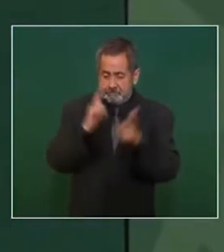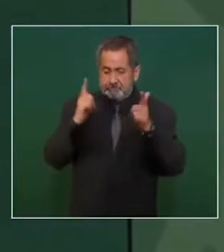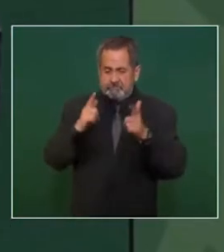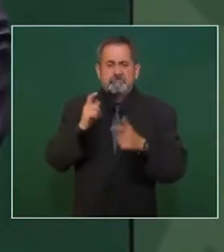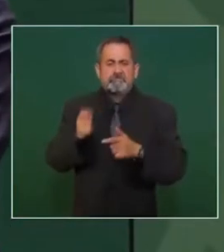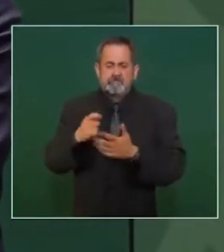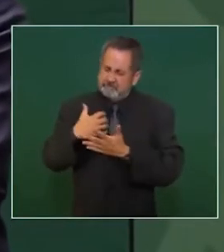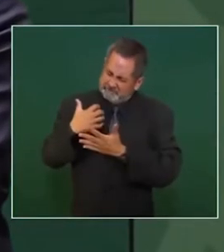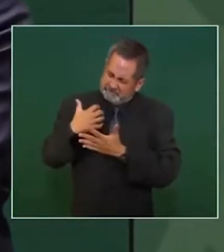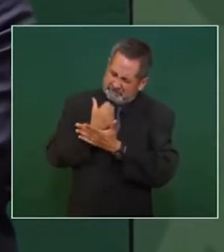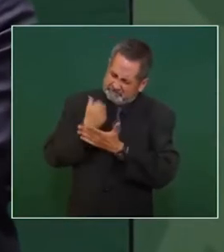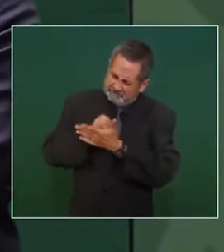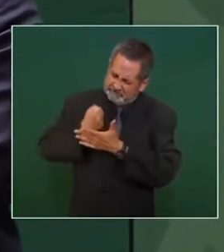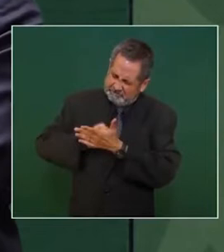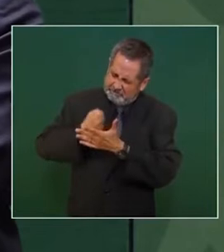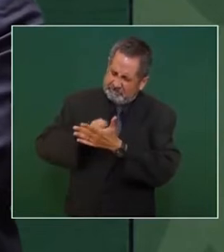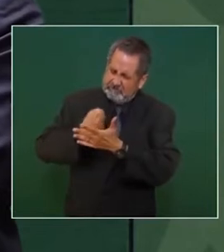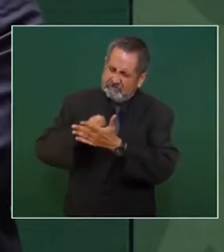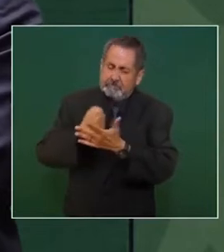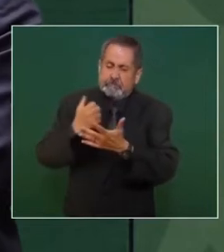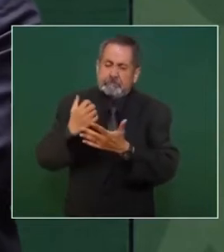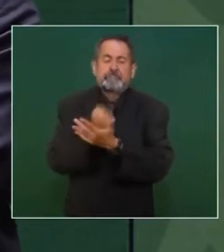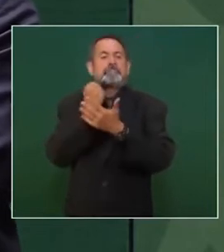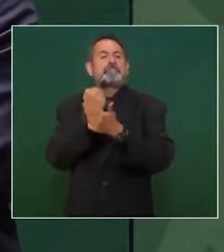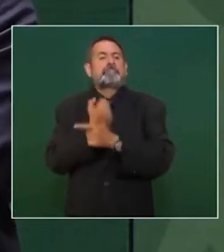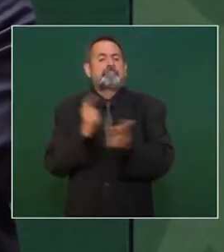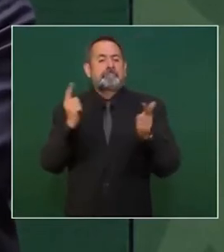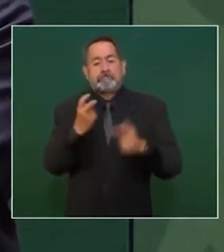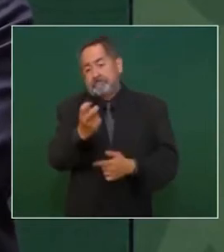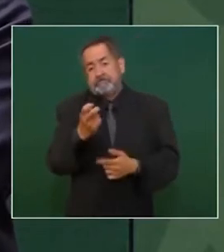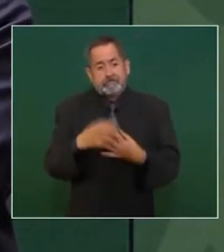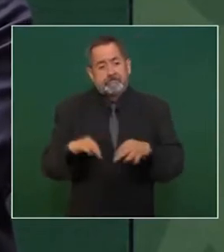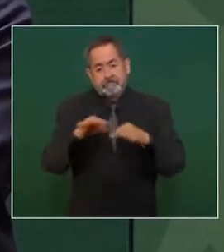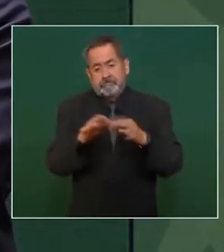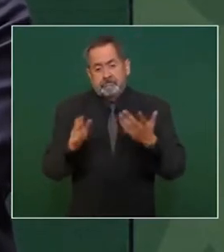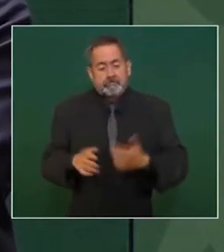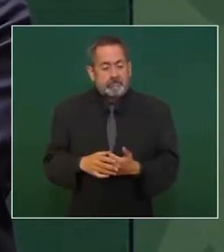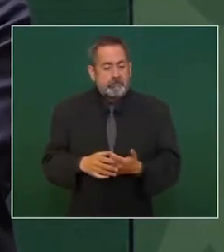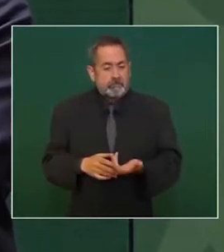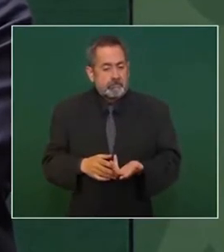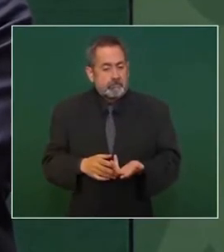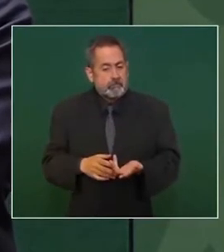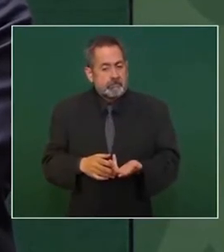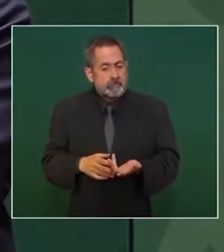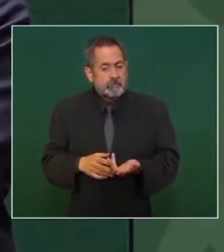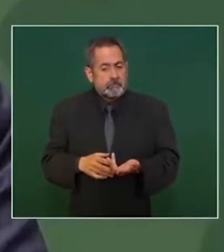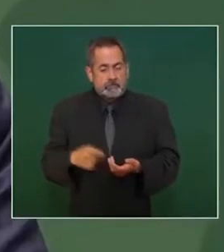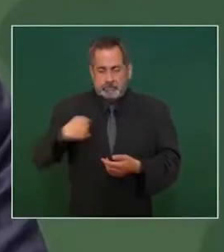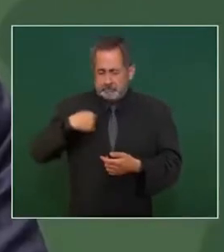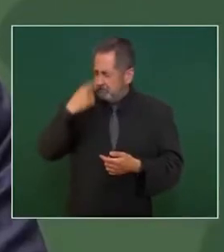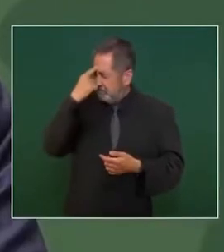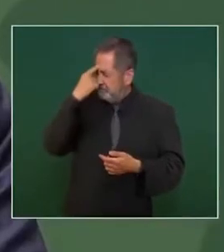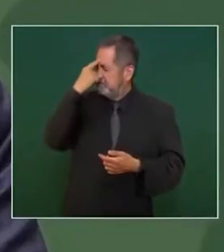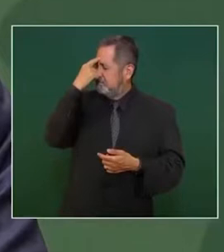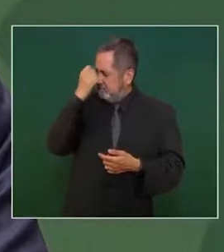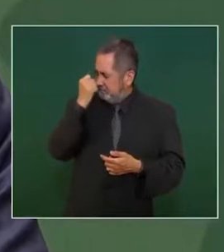y cuando hay convicciones este se